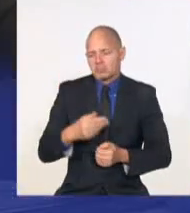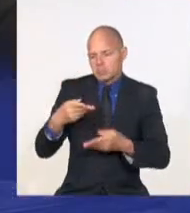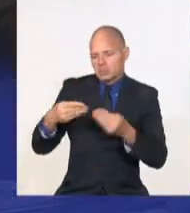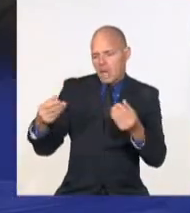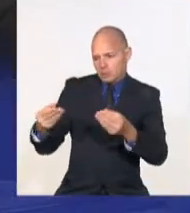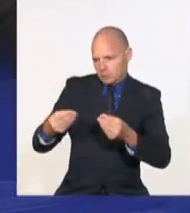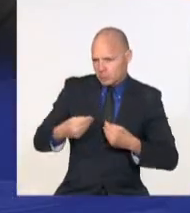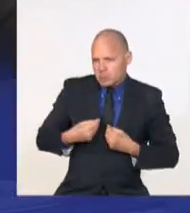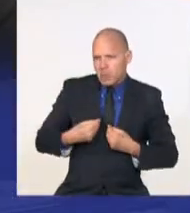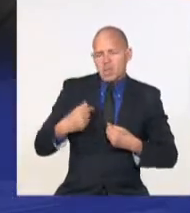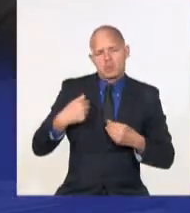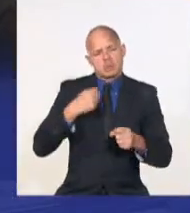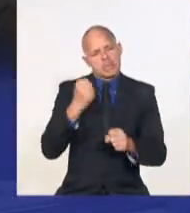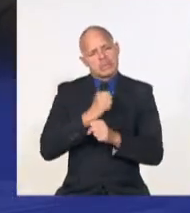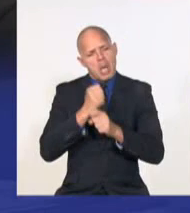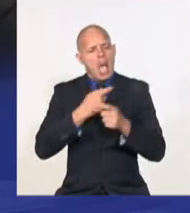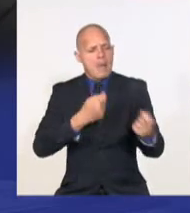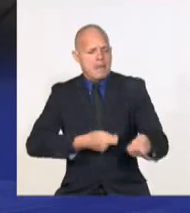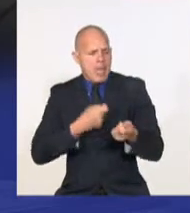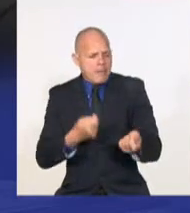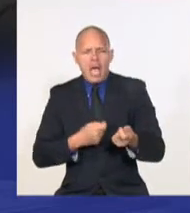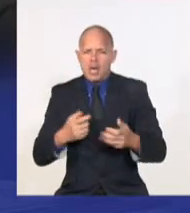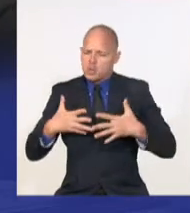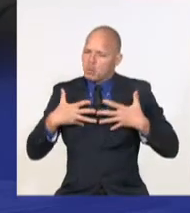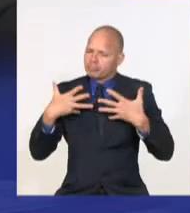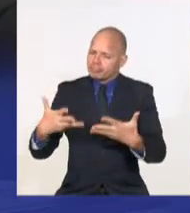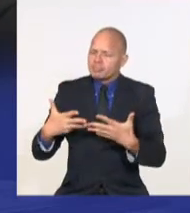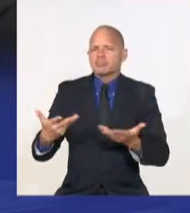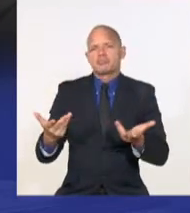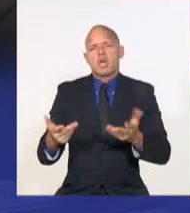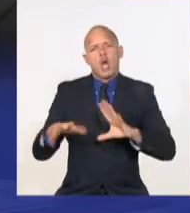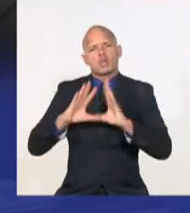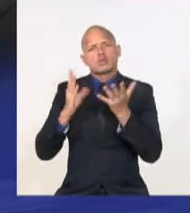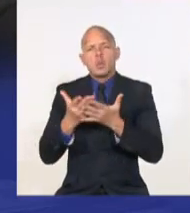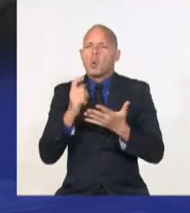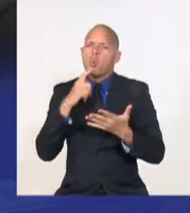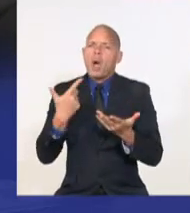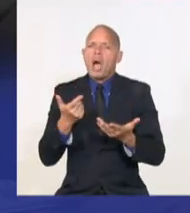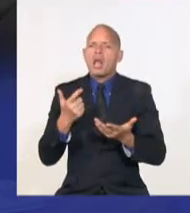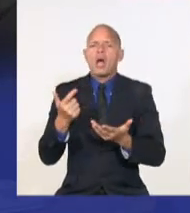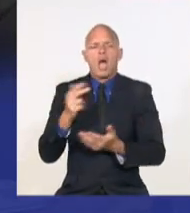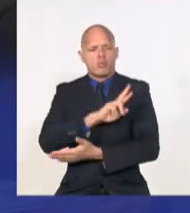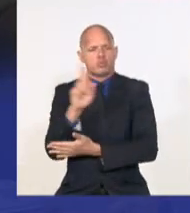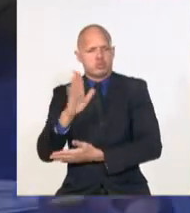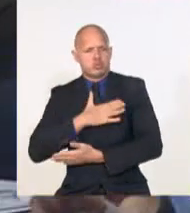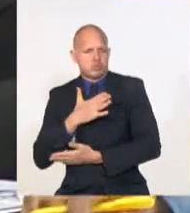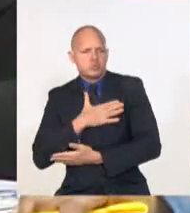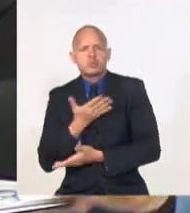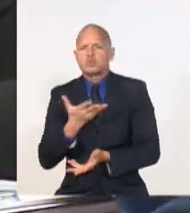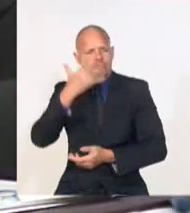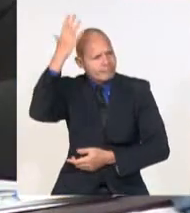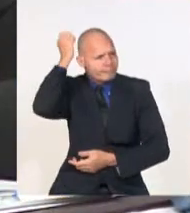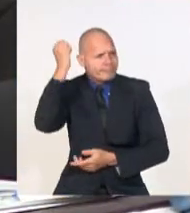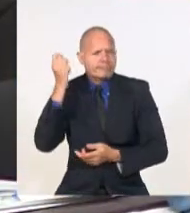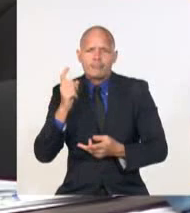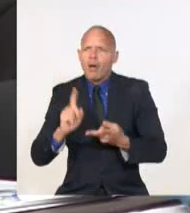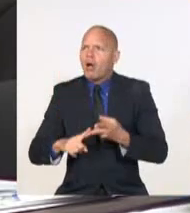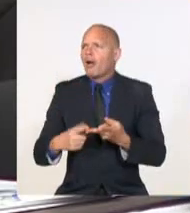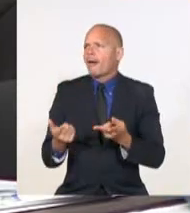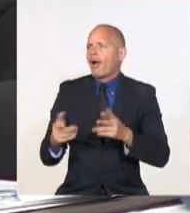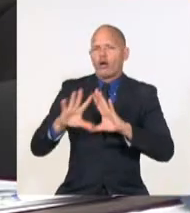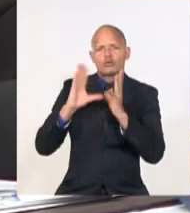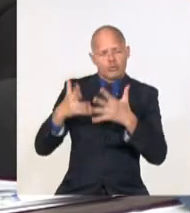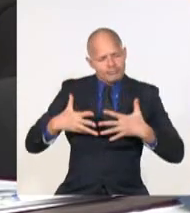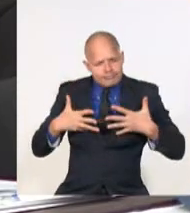revolución, nos debemos al país, a generar de éxito, a todo lo que se ha sacrificado este país por los jóvenes que hoy estamos dando el